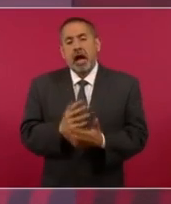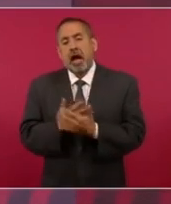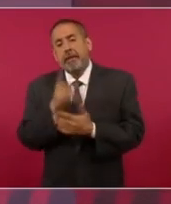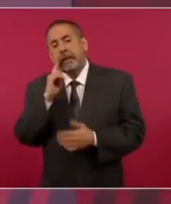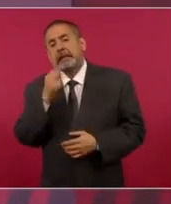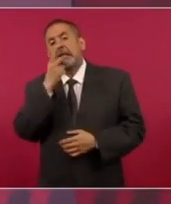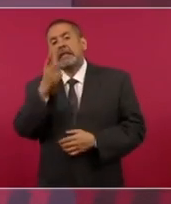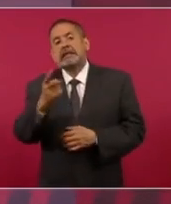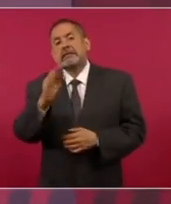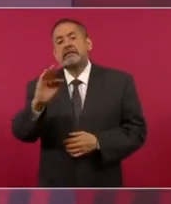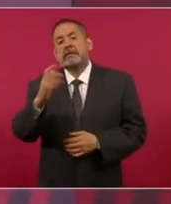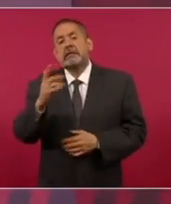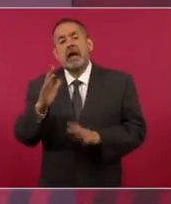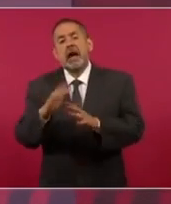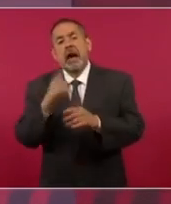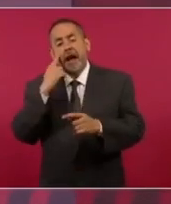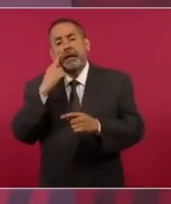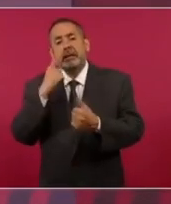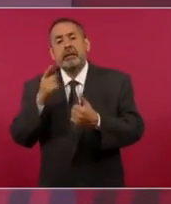Primero,